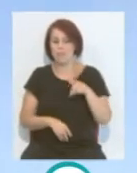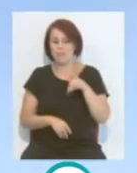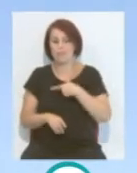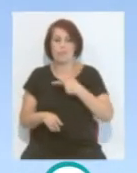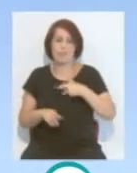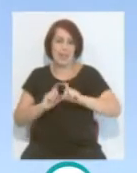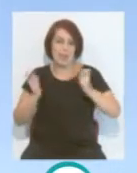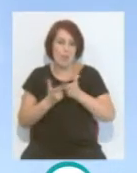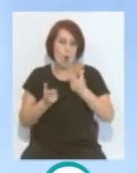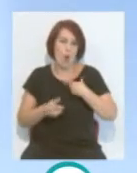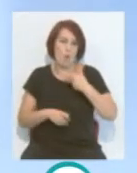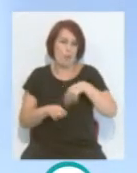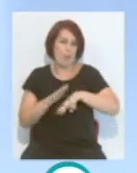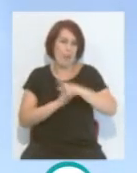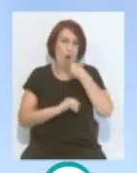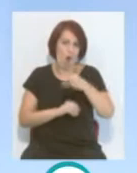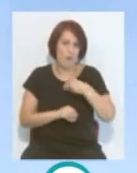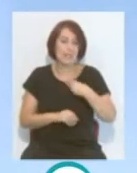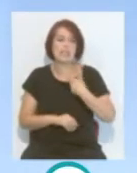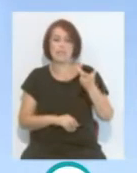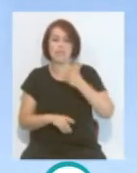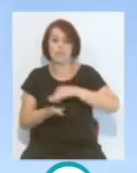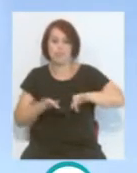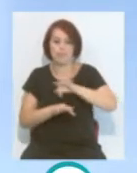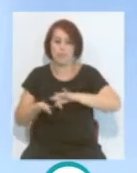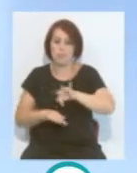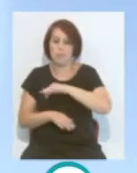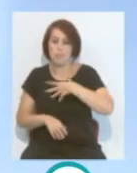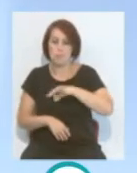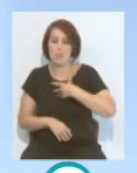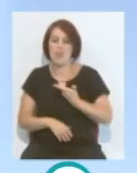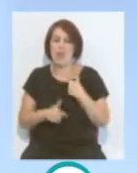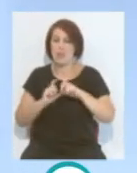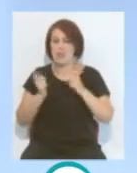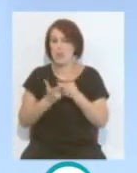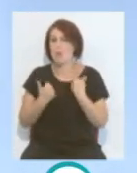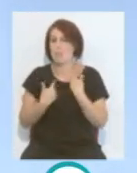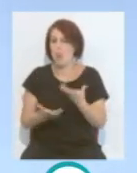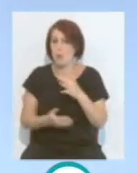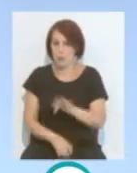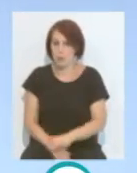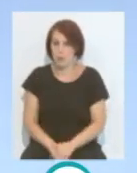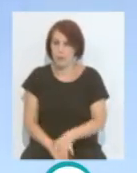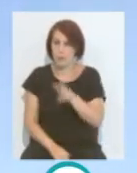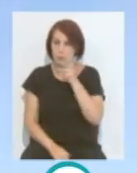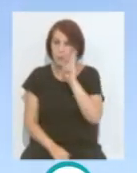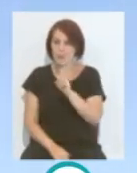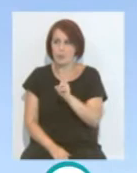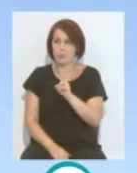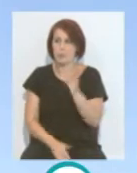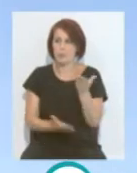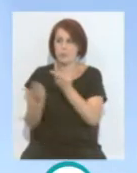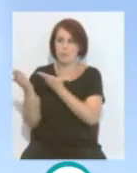futbolistas jóvenes, prometedores y que, por qué no, en un futuro puedan dar un buen beneficio al equipo. Y ahora estamos viendo ahí